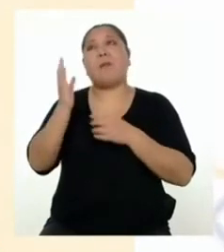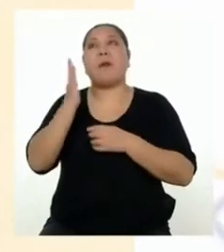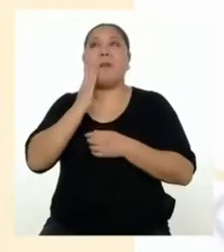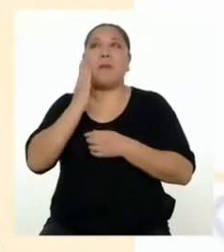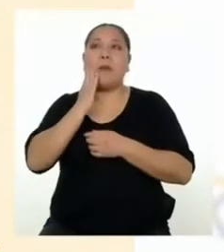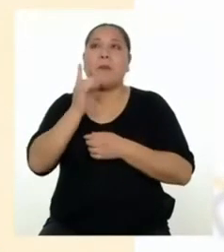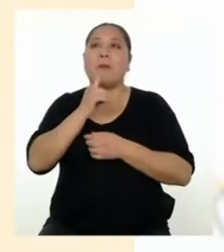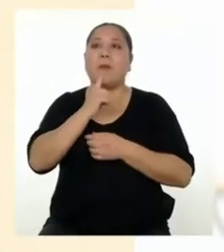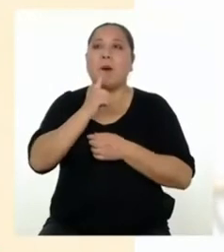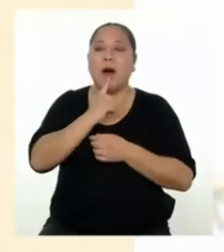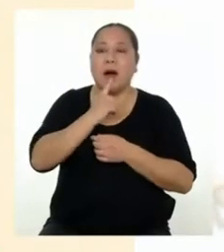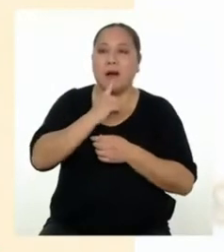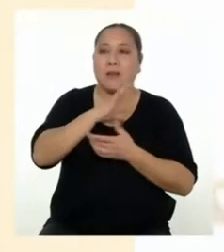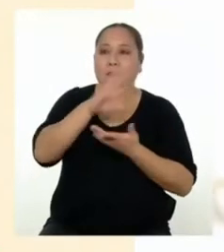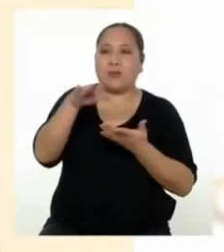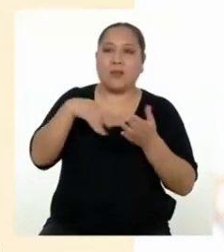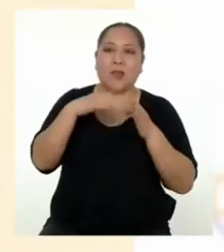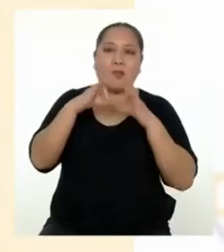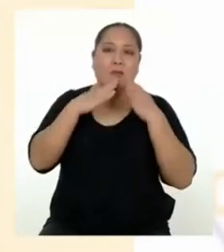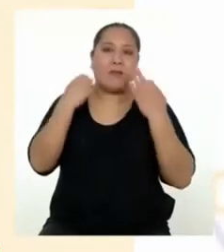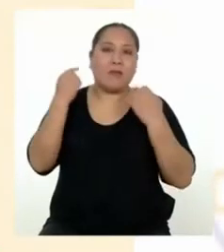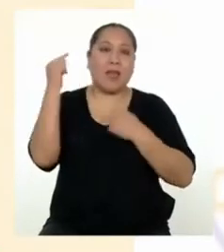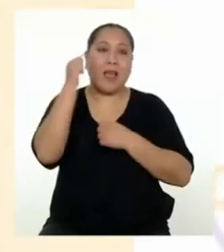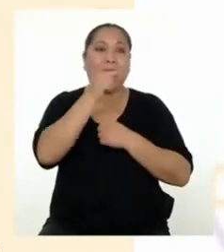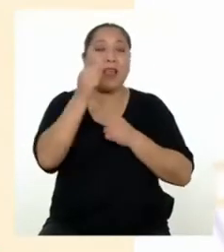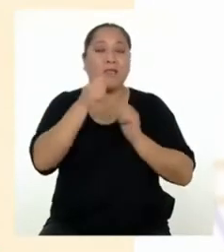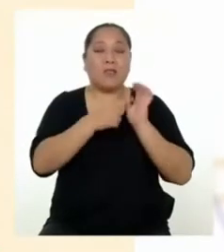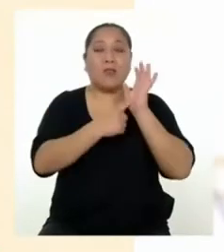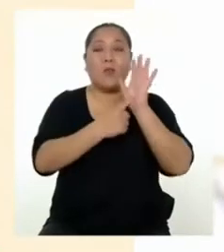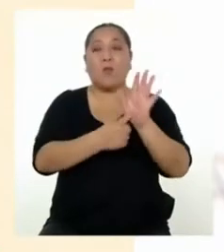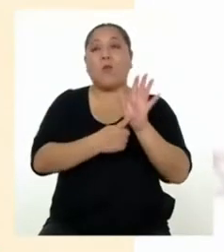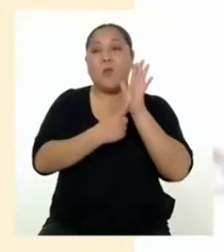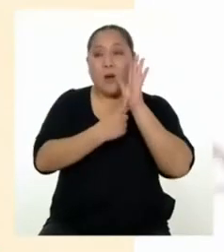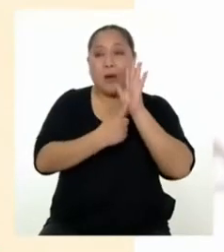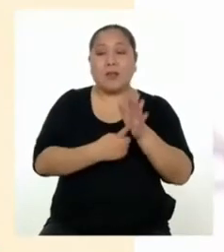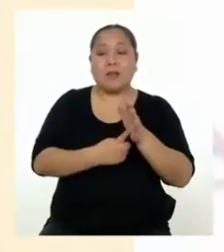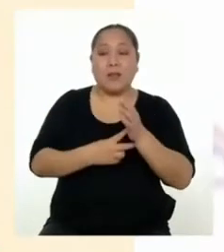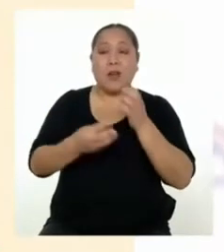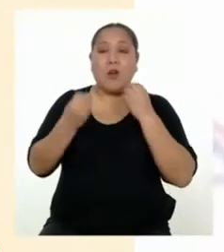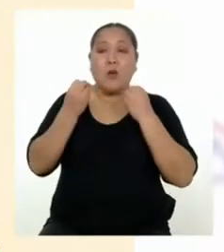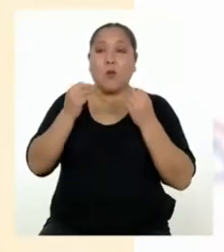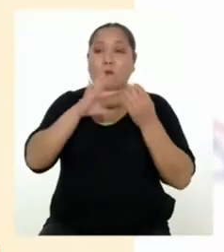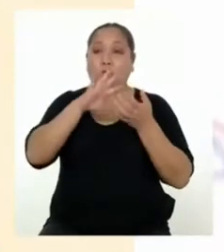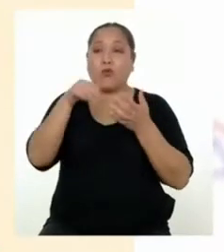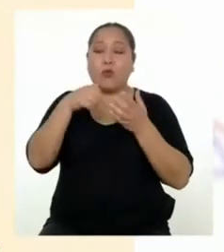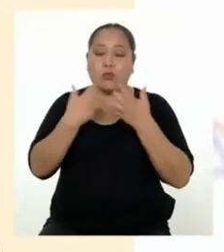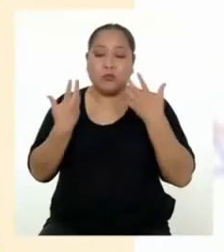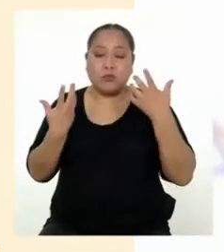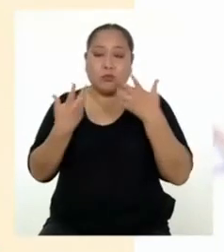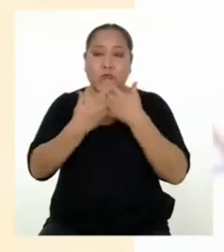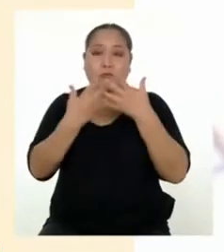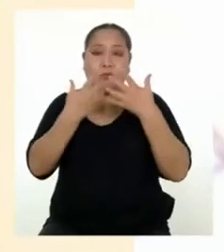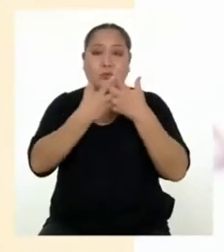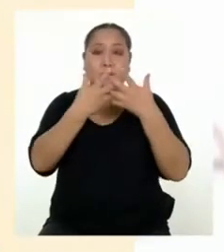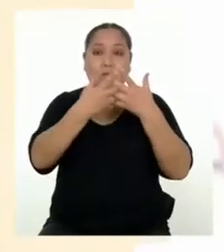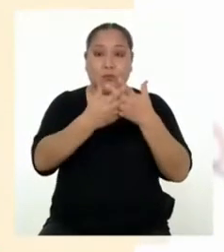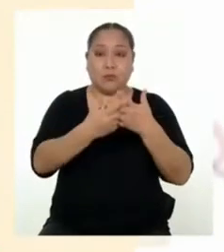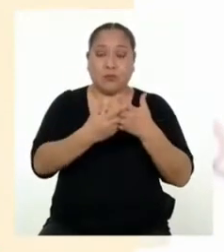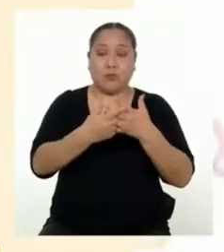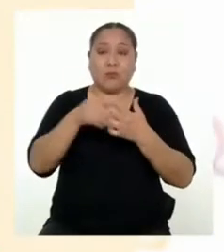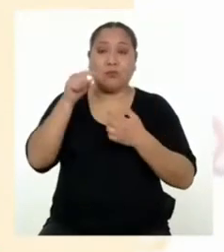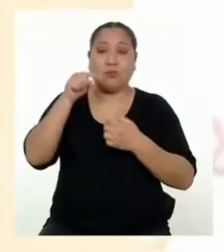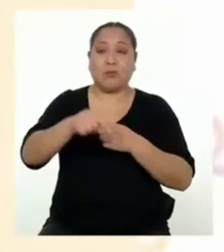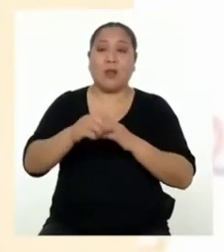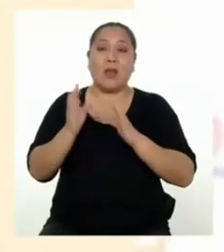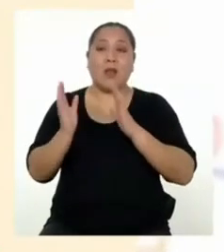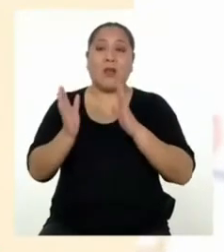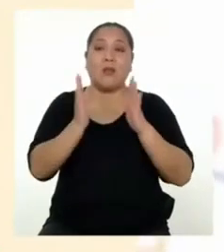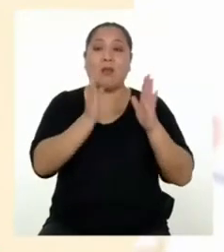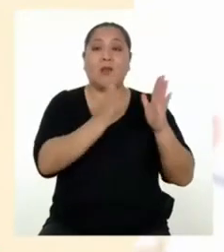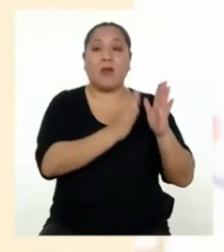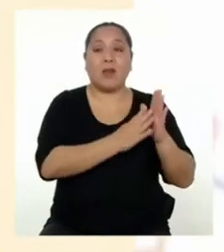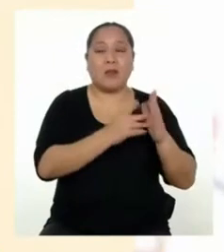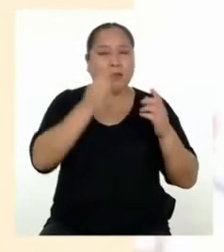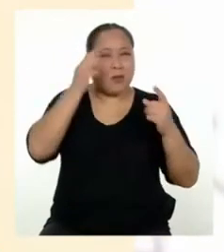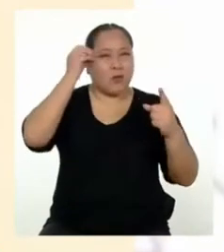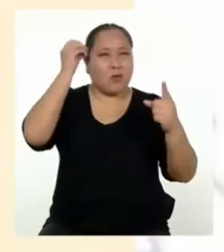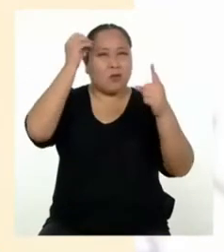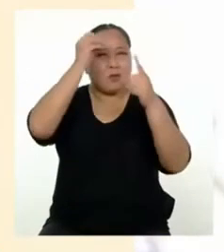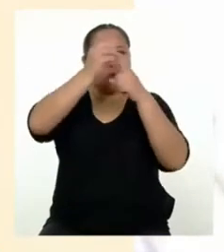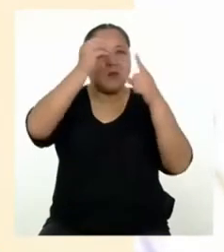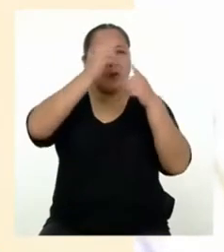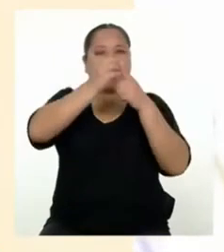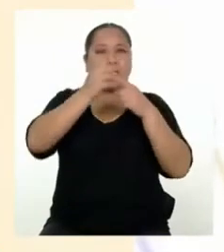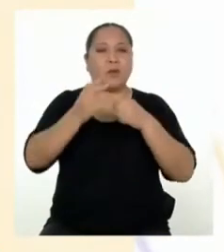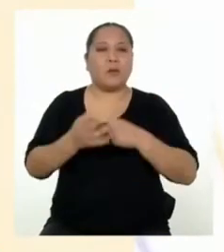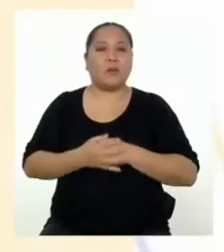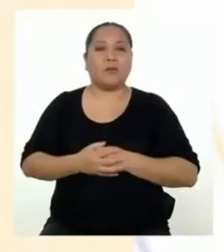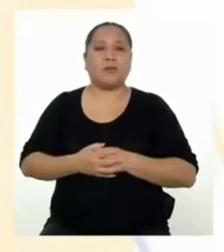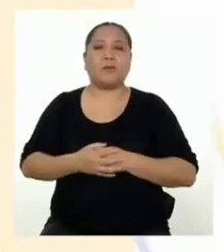familia. Sí, la verdad que este texto muestra claramente cómo todos los elementos deben estar relacionados para adecuarse a nuestro propósito.